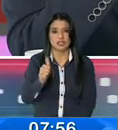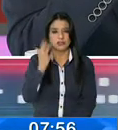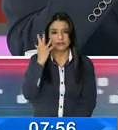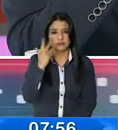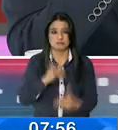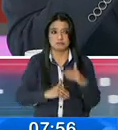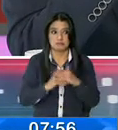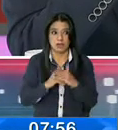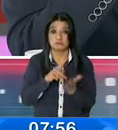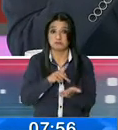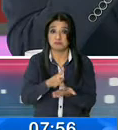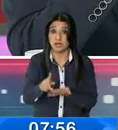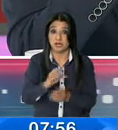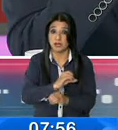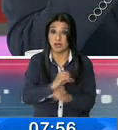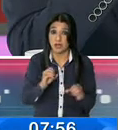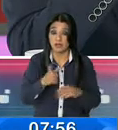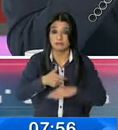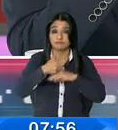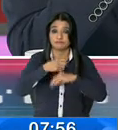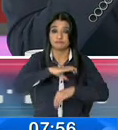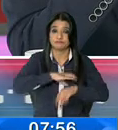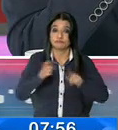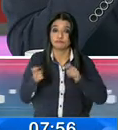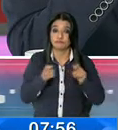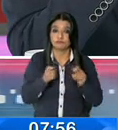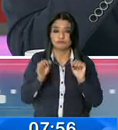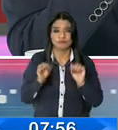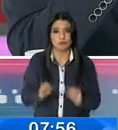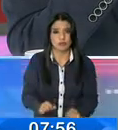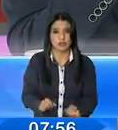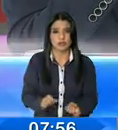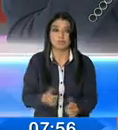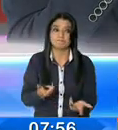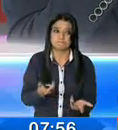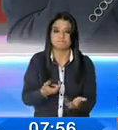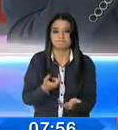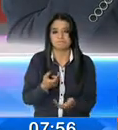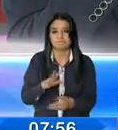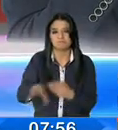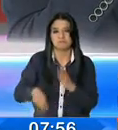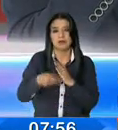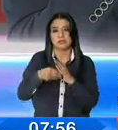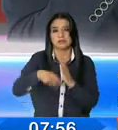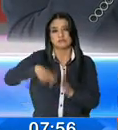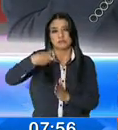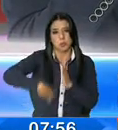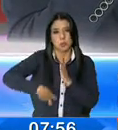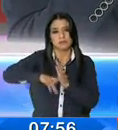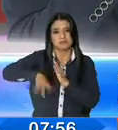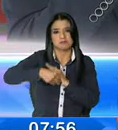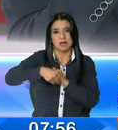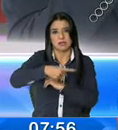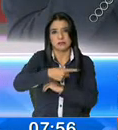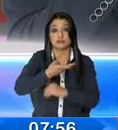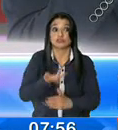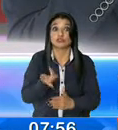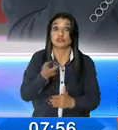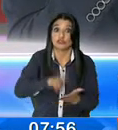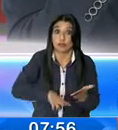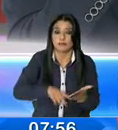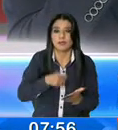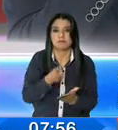si es que no, nosotros podemos, como agencia metropolitana de control, poner compulsiva. Quiere decir que son sanciones sobre la sanción